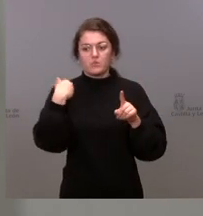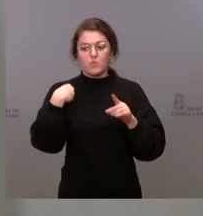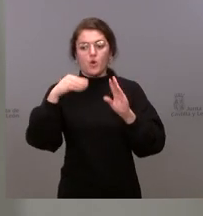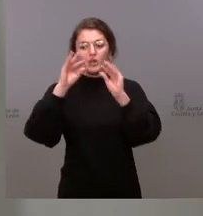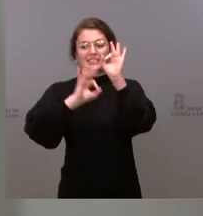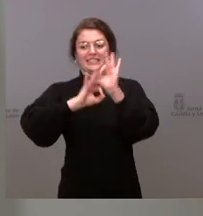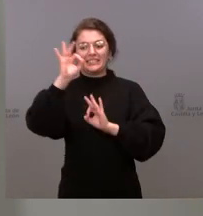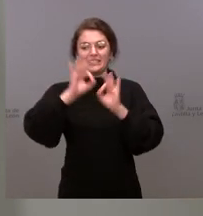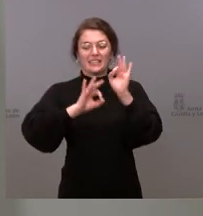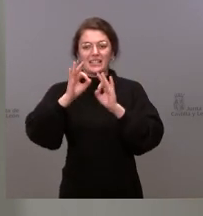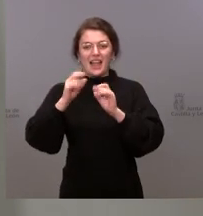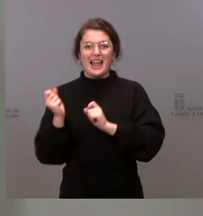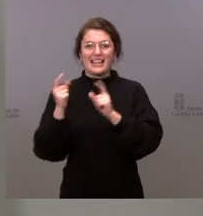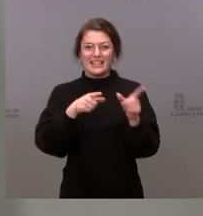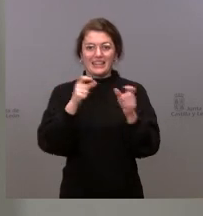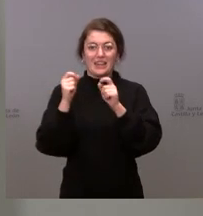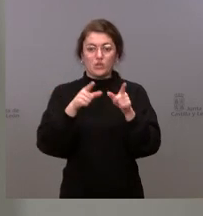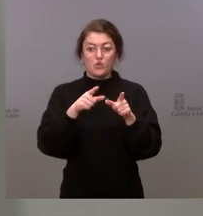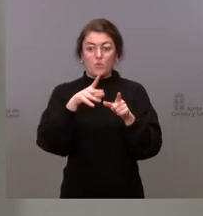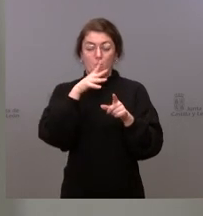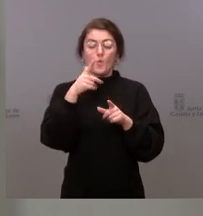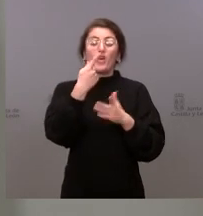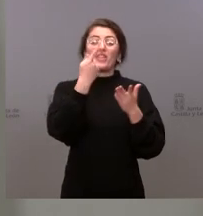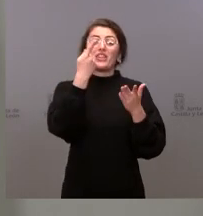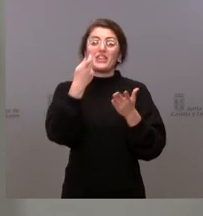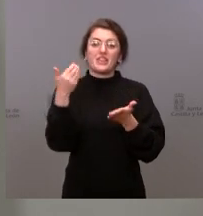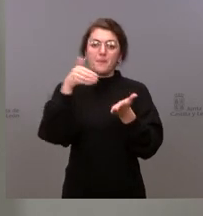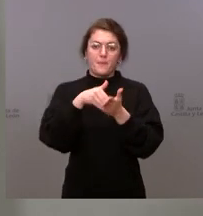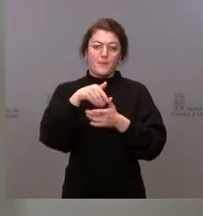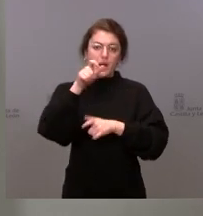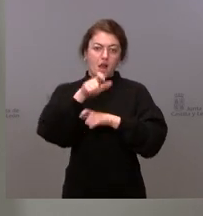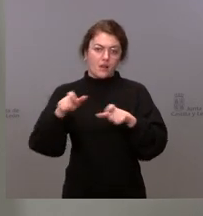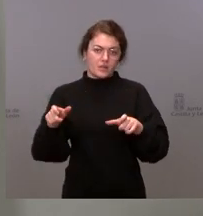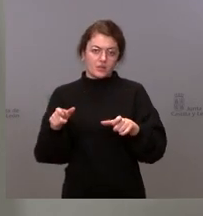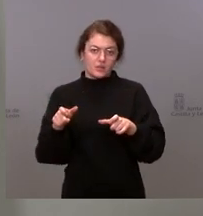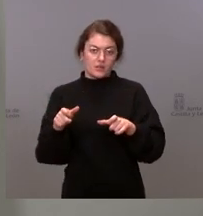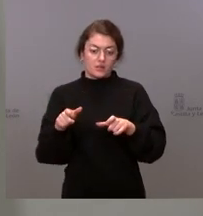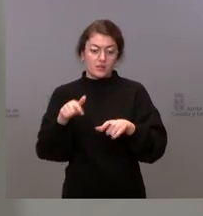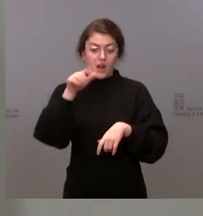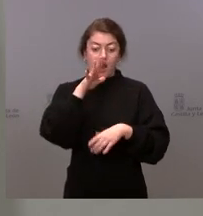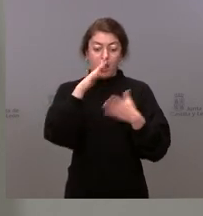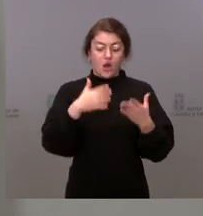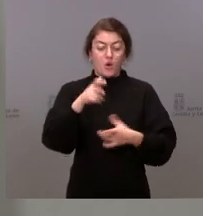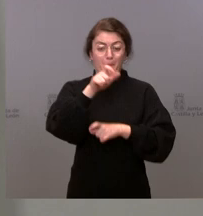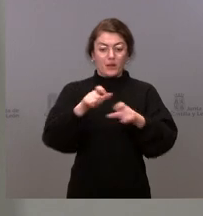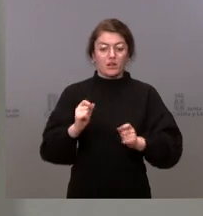ingresos por cada 100.000 habitantes. Es el número de personas que ingresan cada semana y es